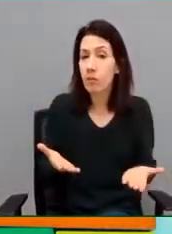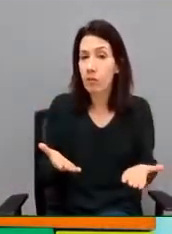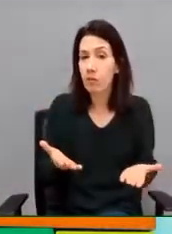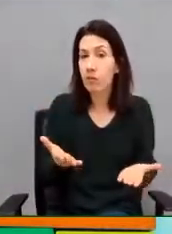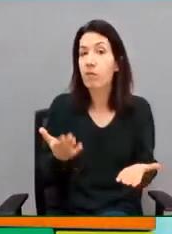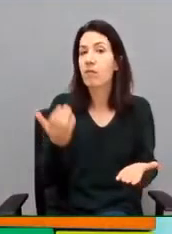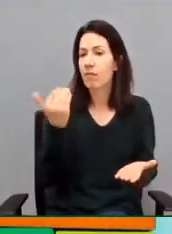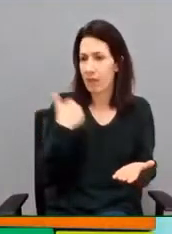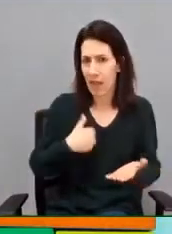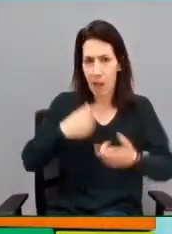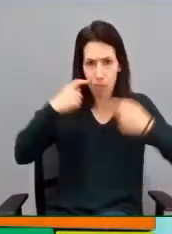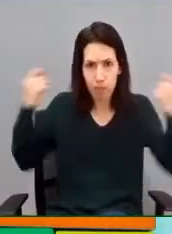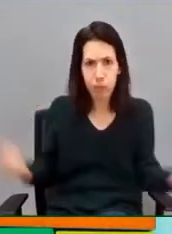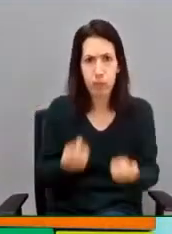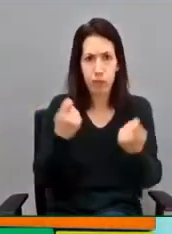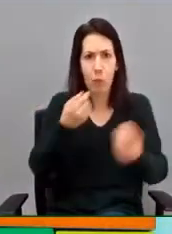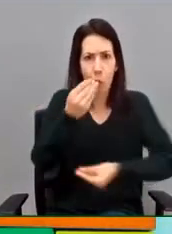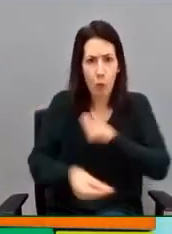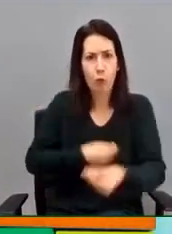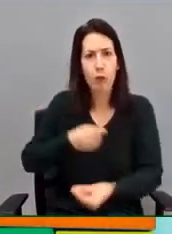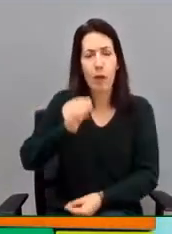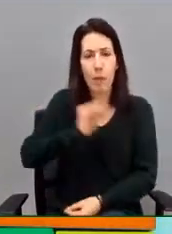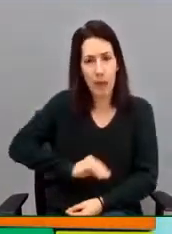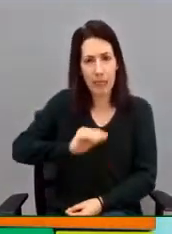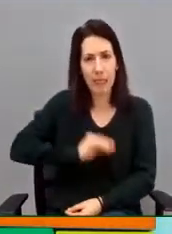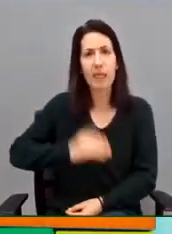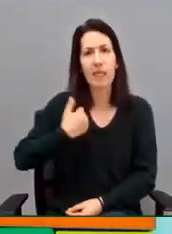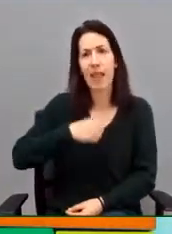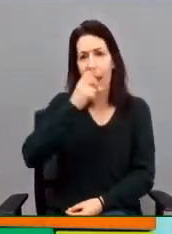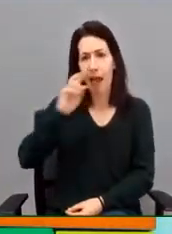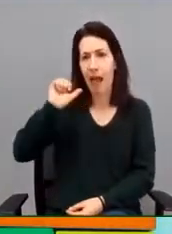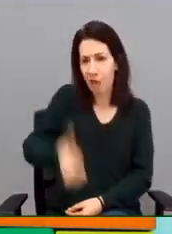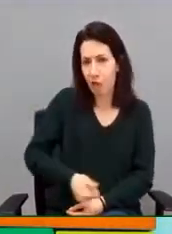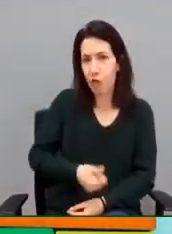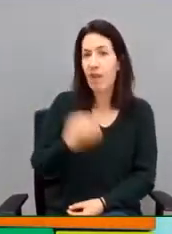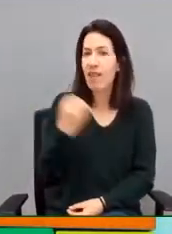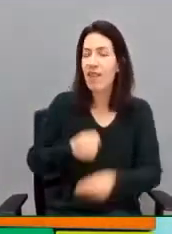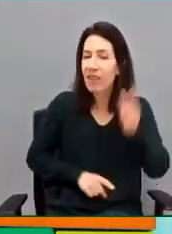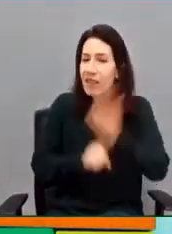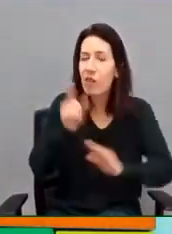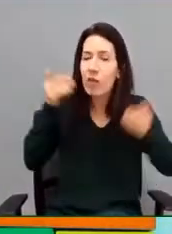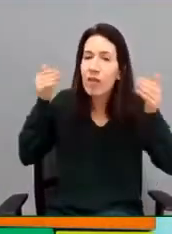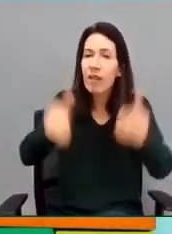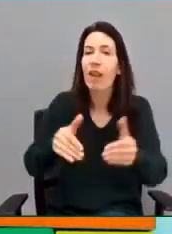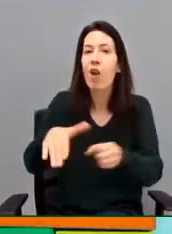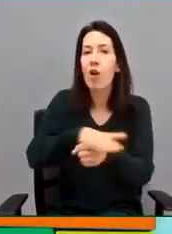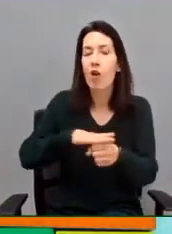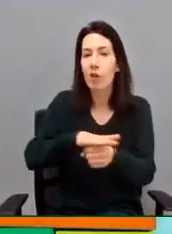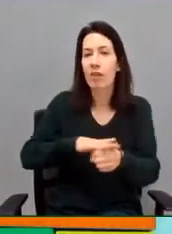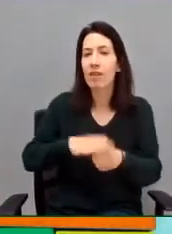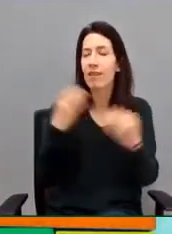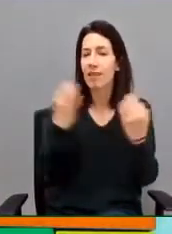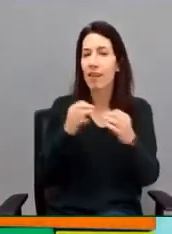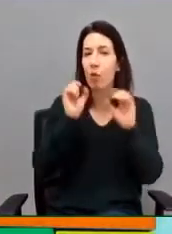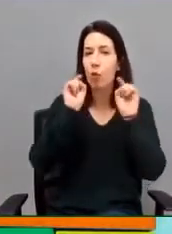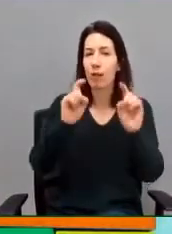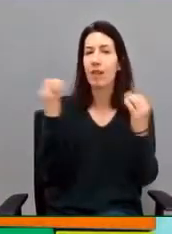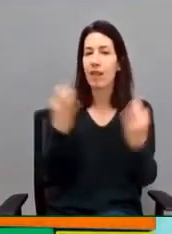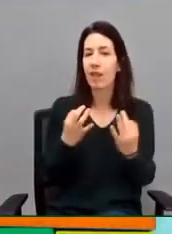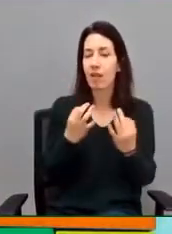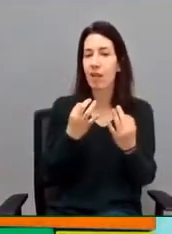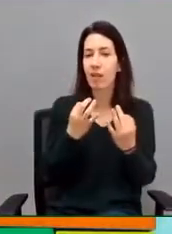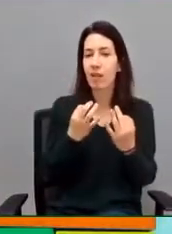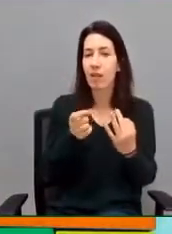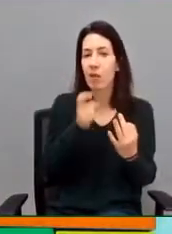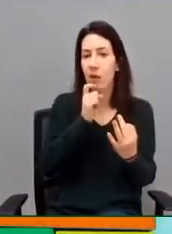ya está muy en boga y que en estos años hemos tenido que desarrollar tanto desde el contexto educativo, abordamos algo en la